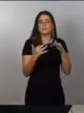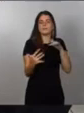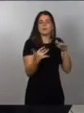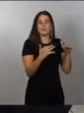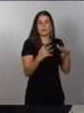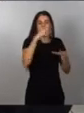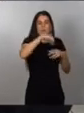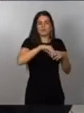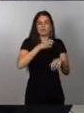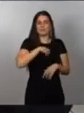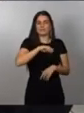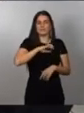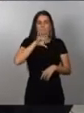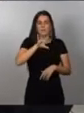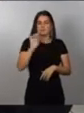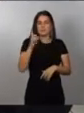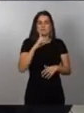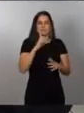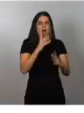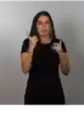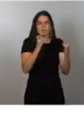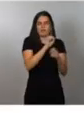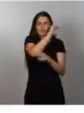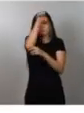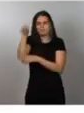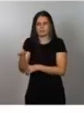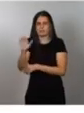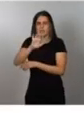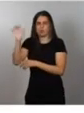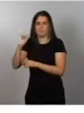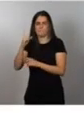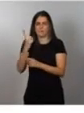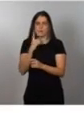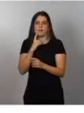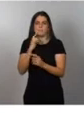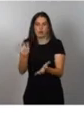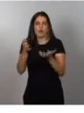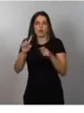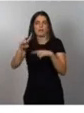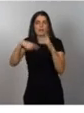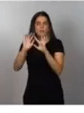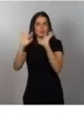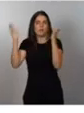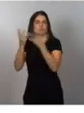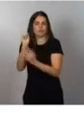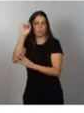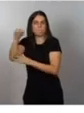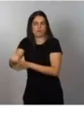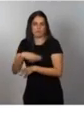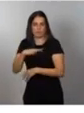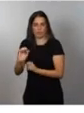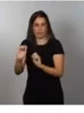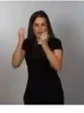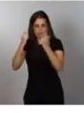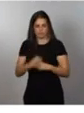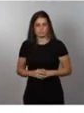Tenemos que ganar la carrera en Europa primero y en el mundo después. Y para que realmente podamos